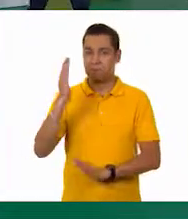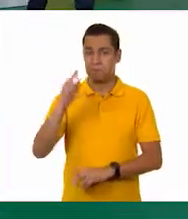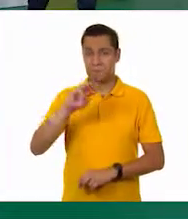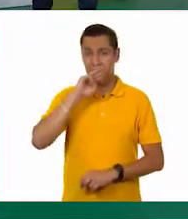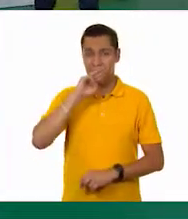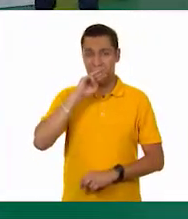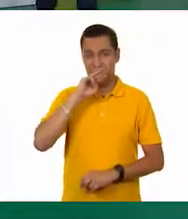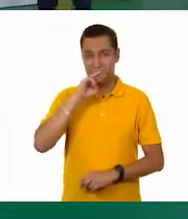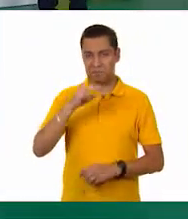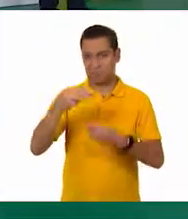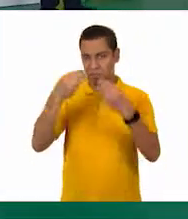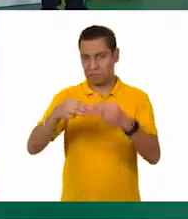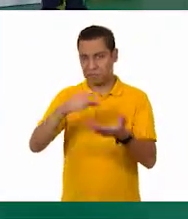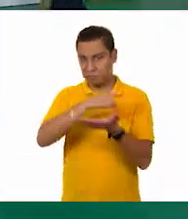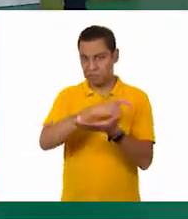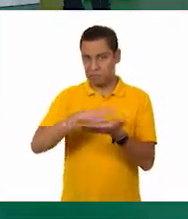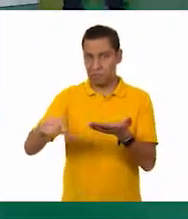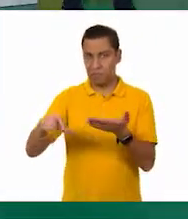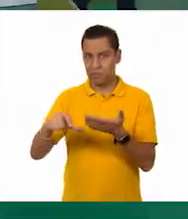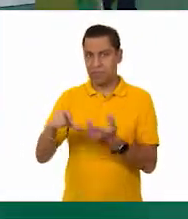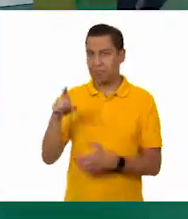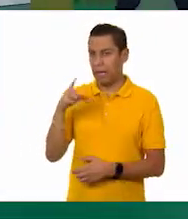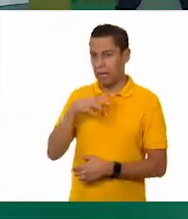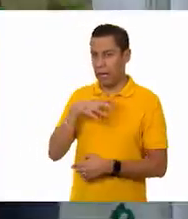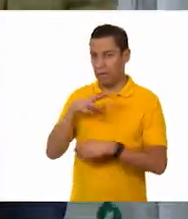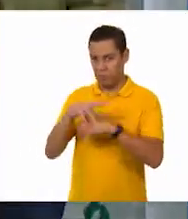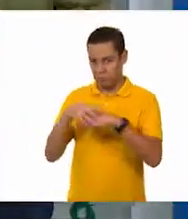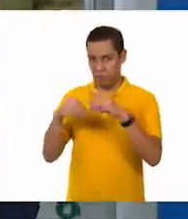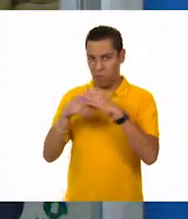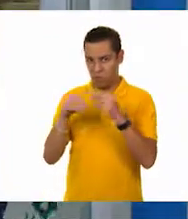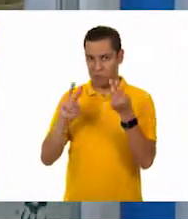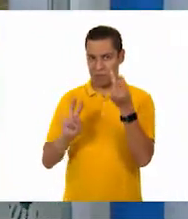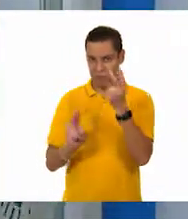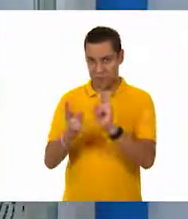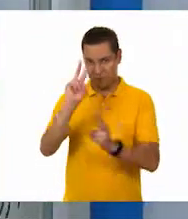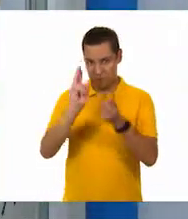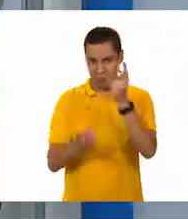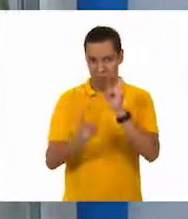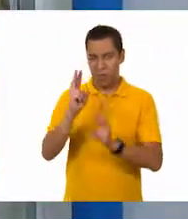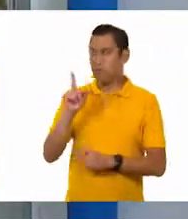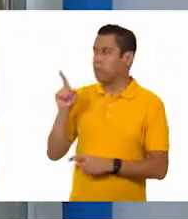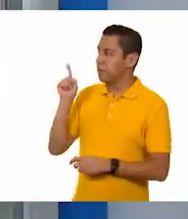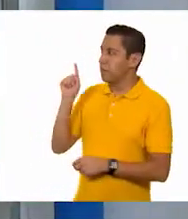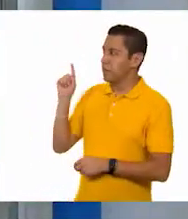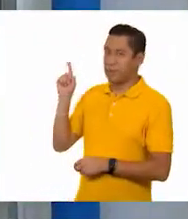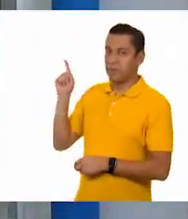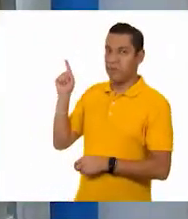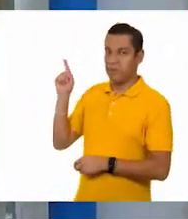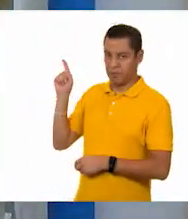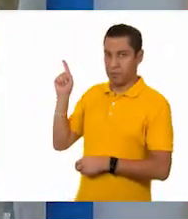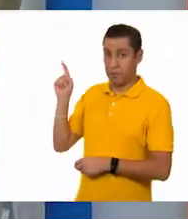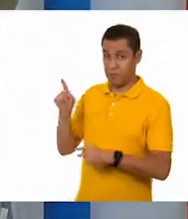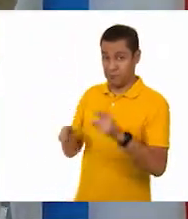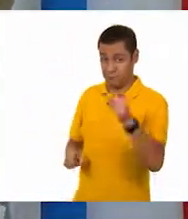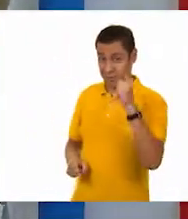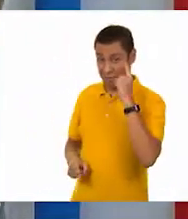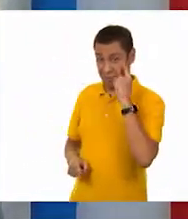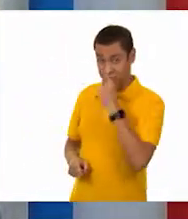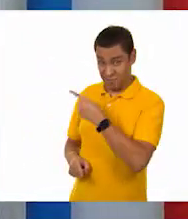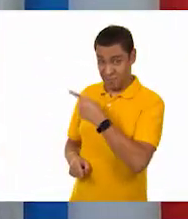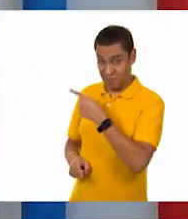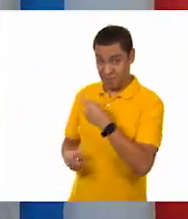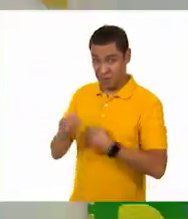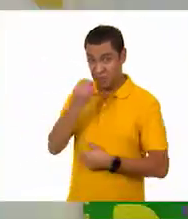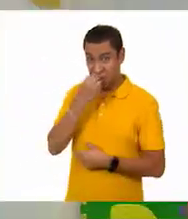claro. Y nos hemos encontrado, yo sé, con alguno de estos productos que tenemos aquí en el pizarro. ¿Los has visto? Uy, claro que sí. No solamente los he visto, los he